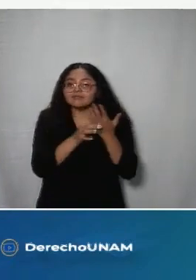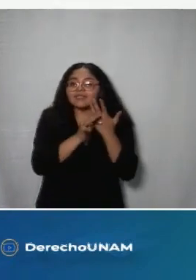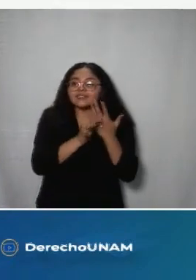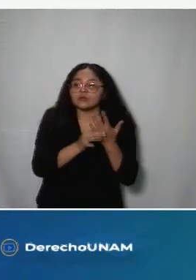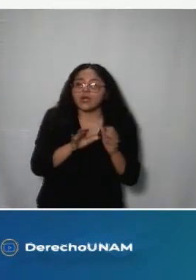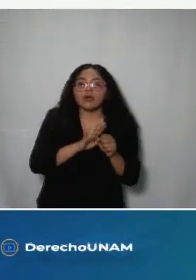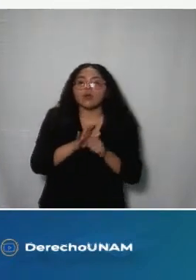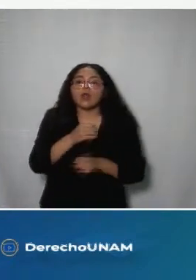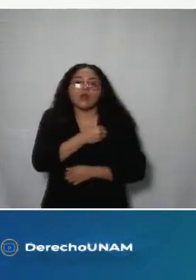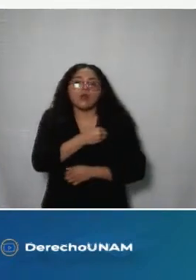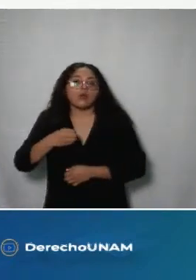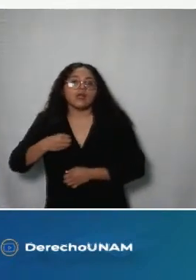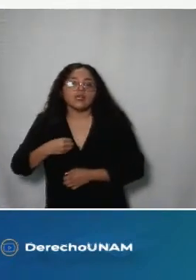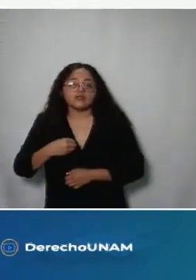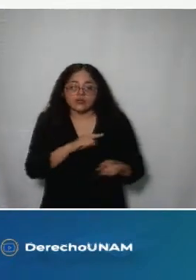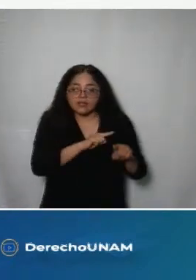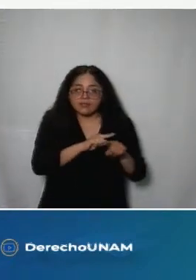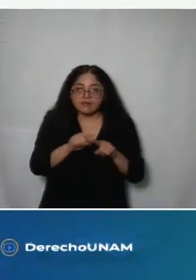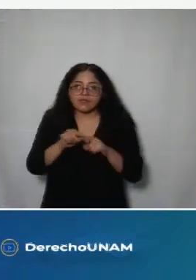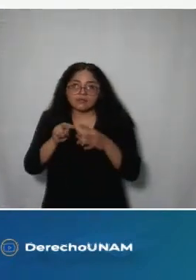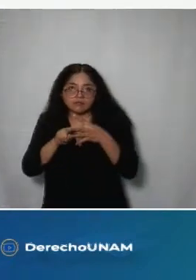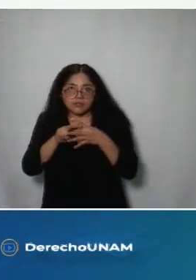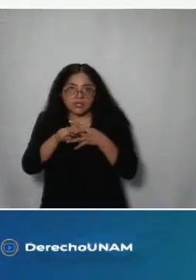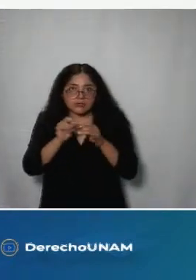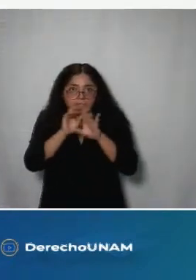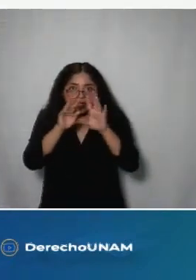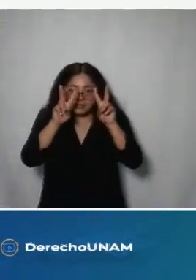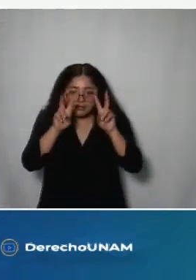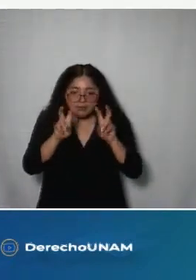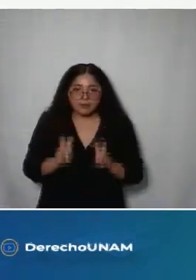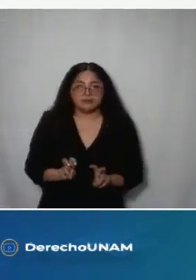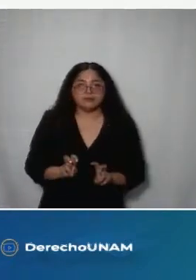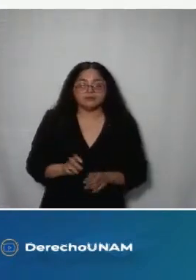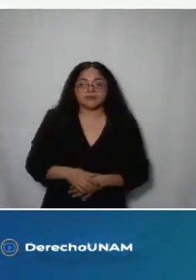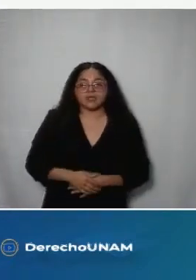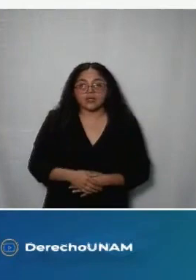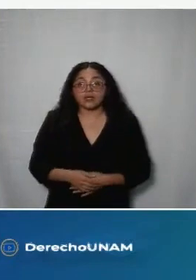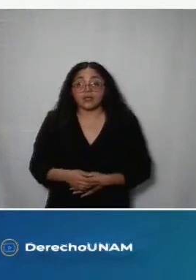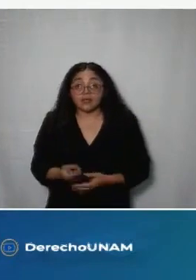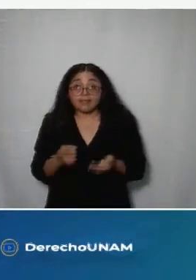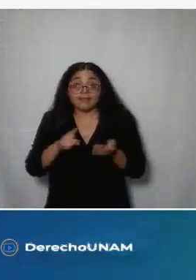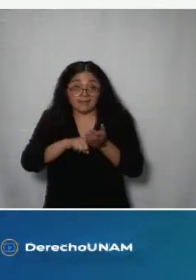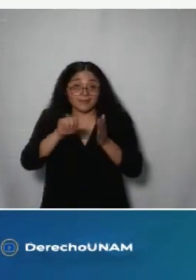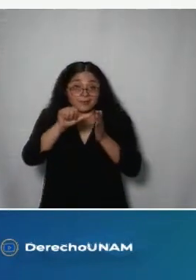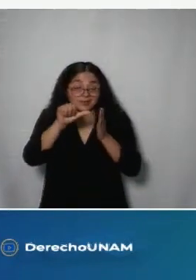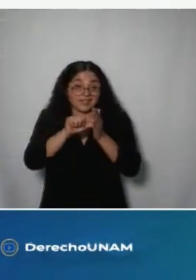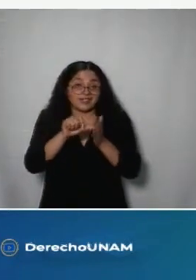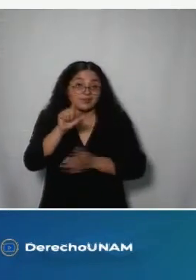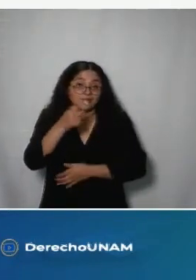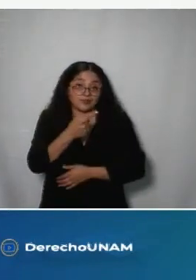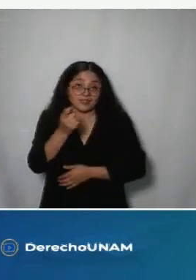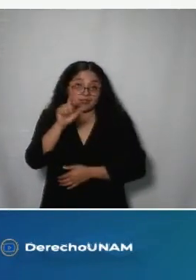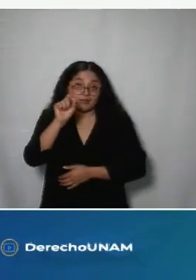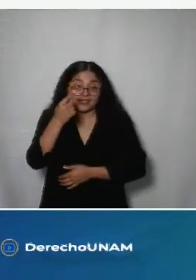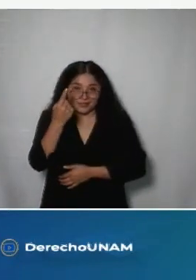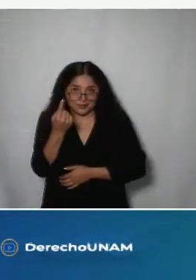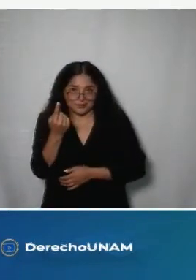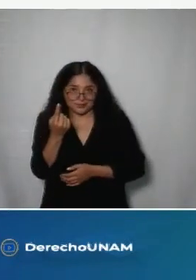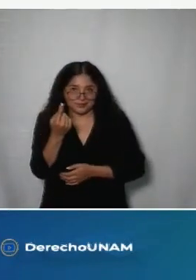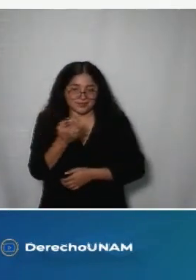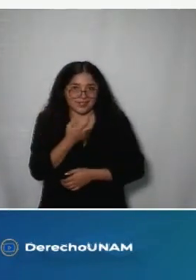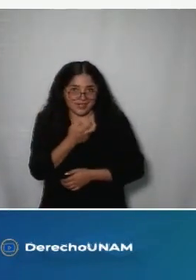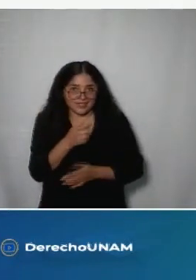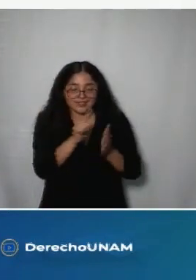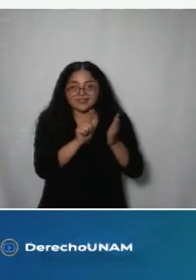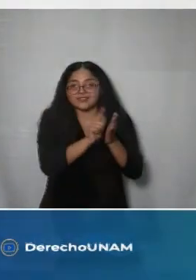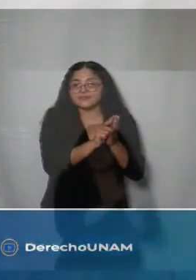establecidas obligaciones comunes en materia de transparencia son obligaciones que se encuentran en el artículo 121 de dicha